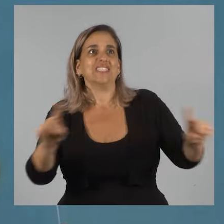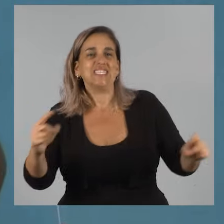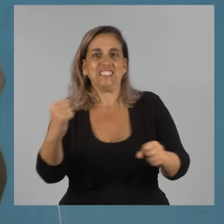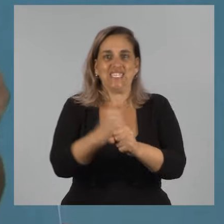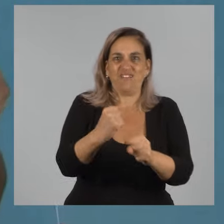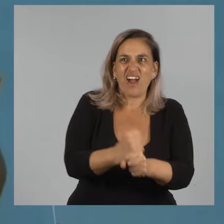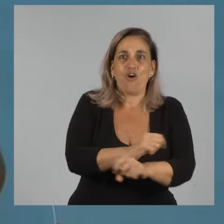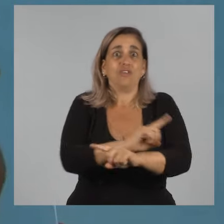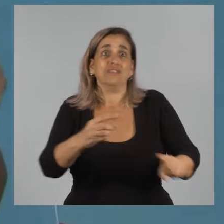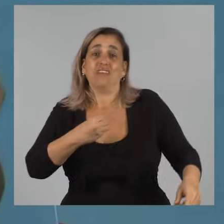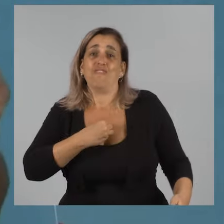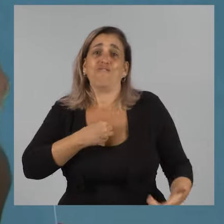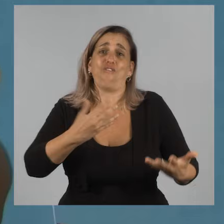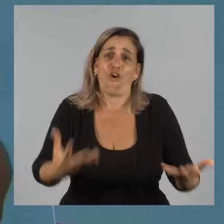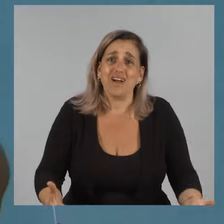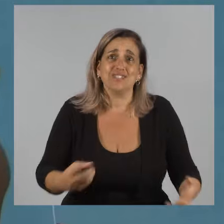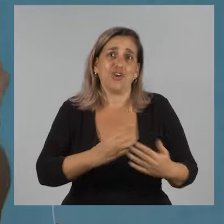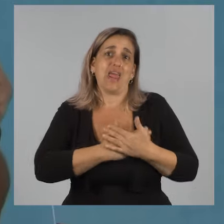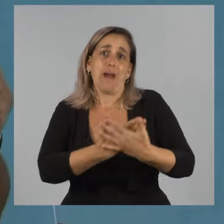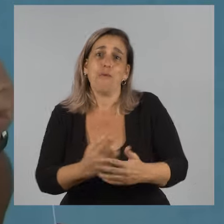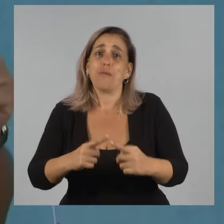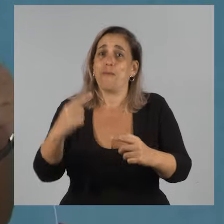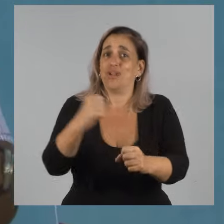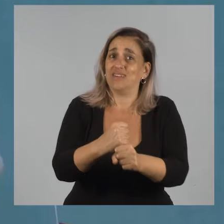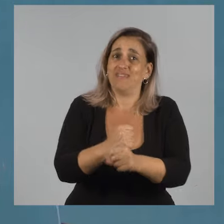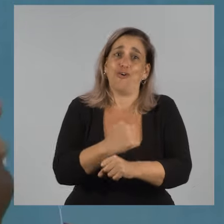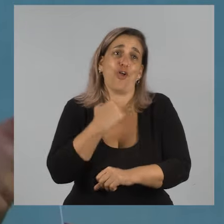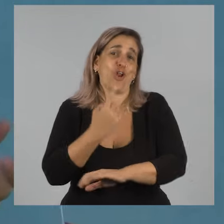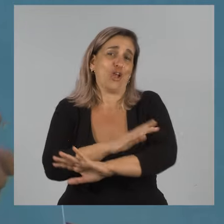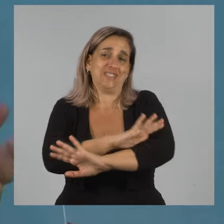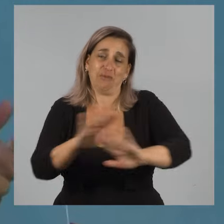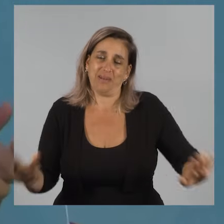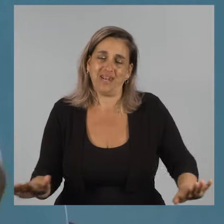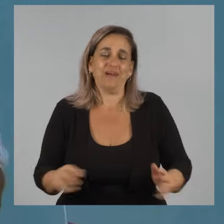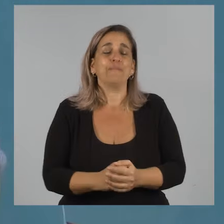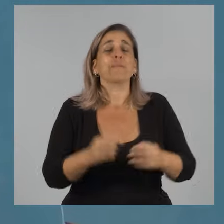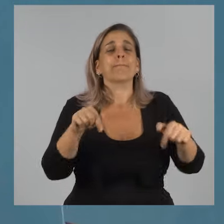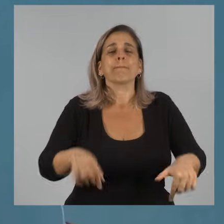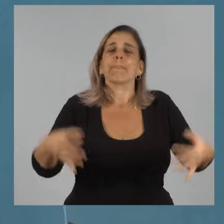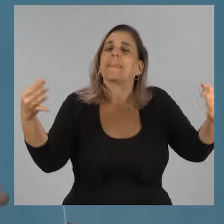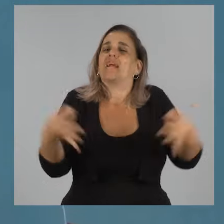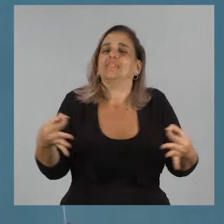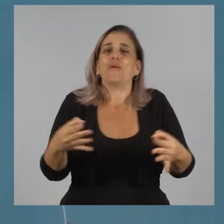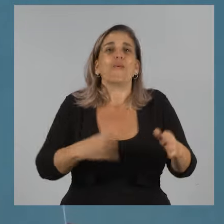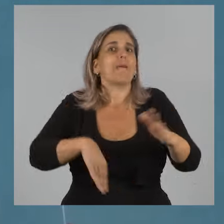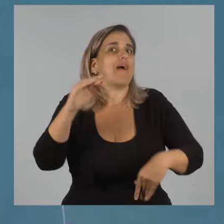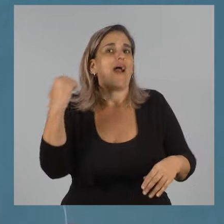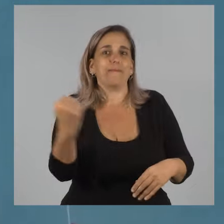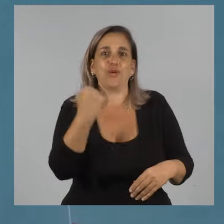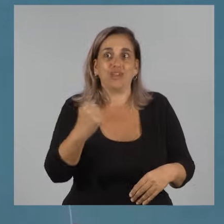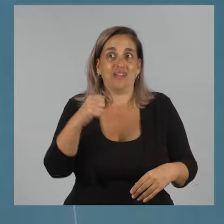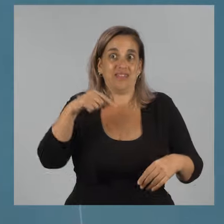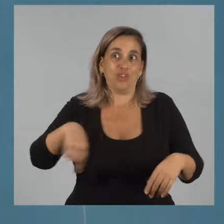sin trabajo, sin vocación, sin amor por la tarea, no sirve de nada. Y yo estoy seguro que es mucho más